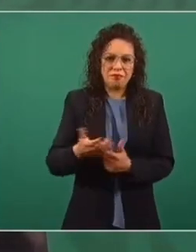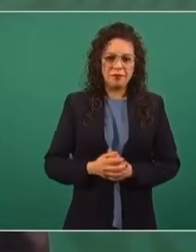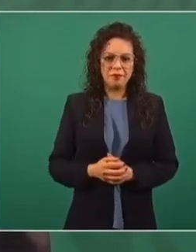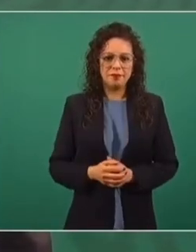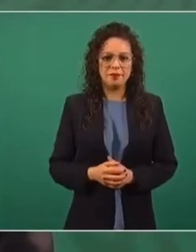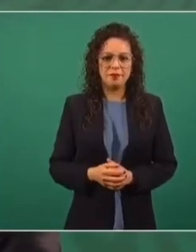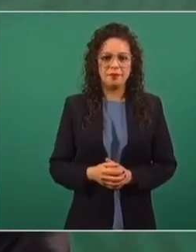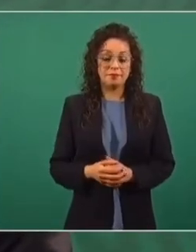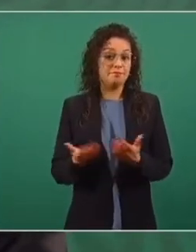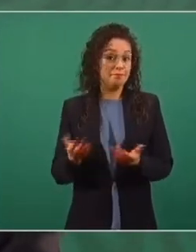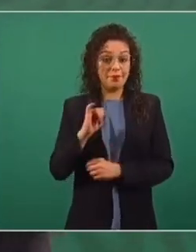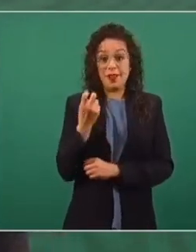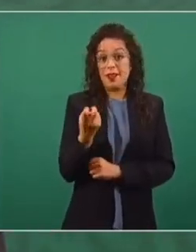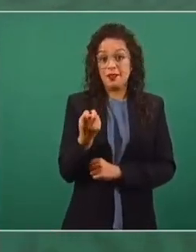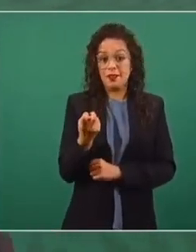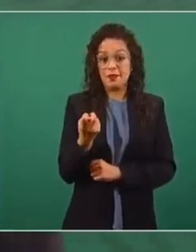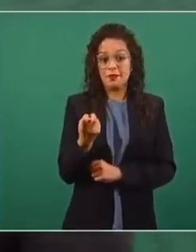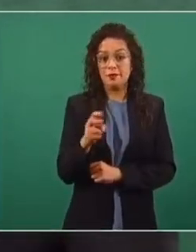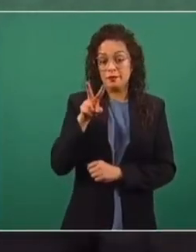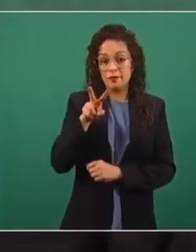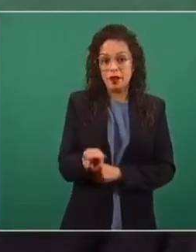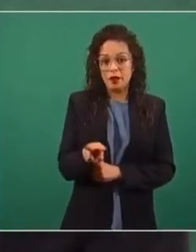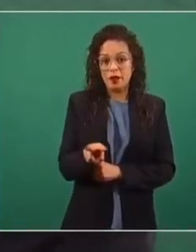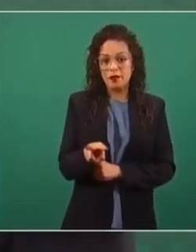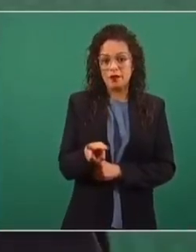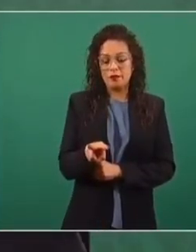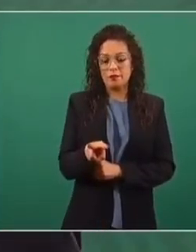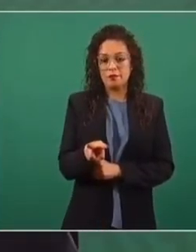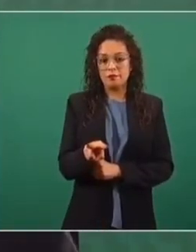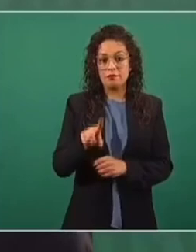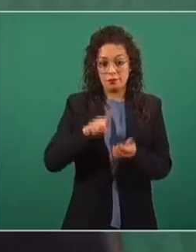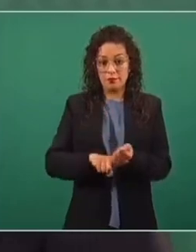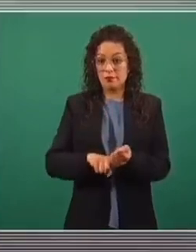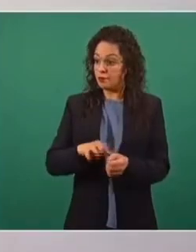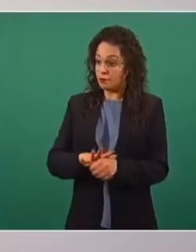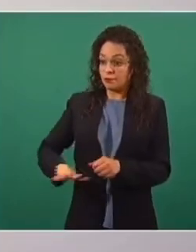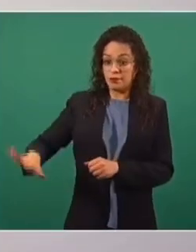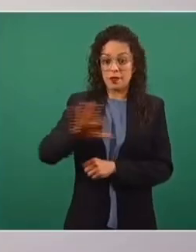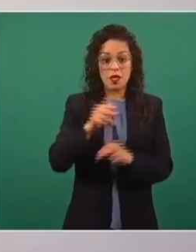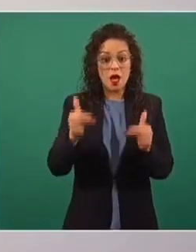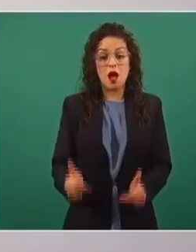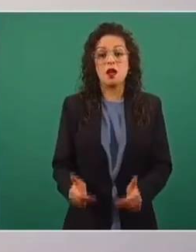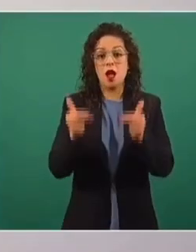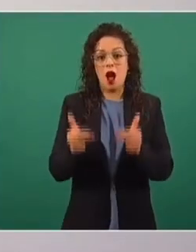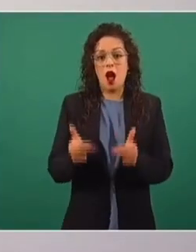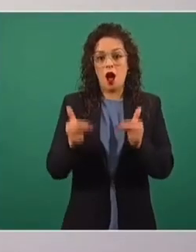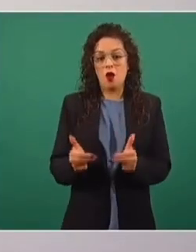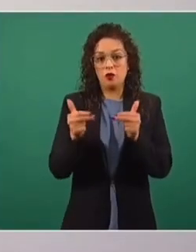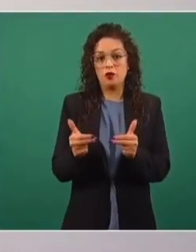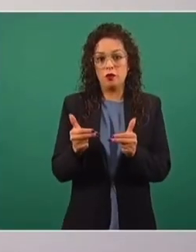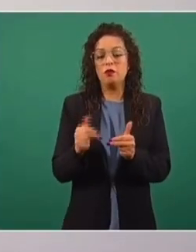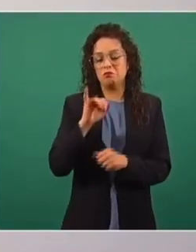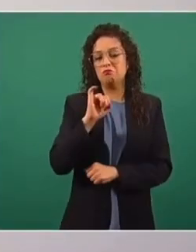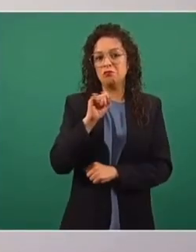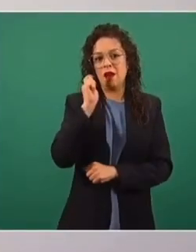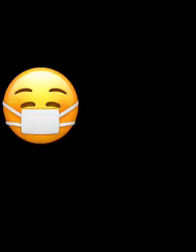Entonces, si es un buen negocio público, acabar con la corrupción.